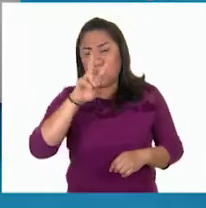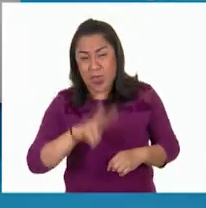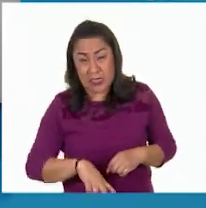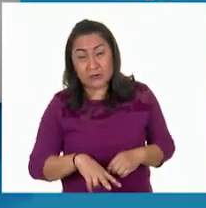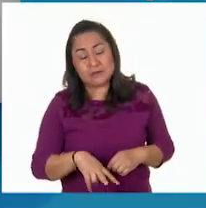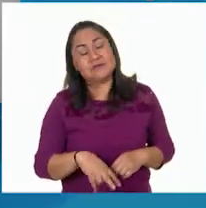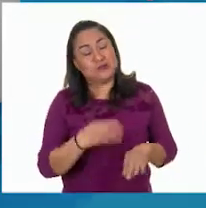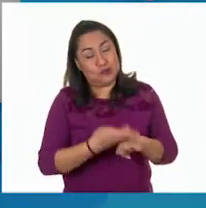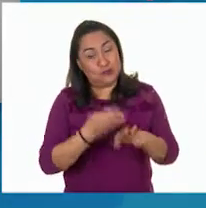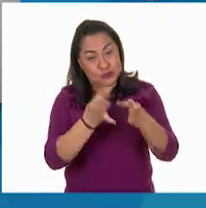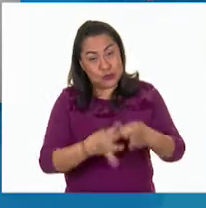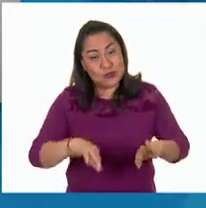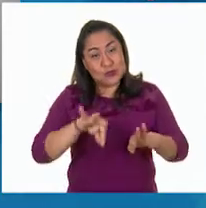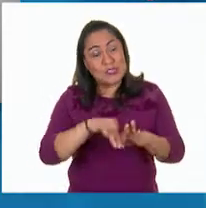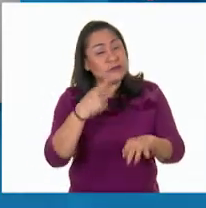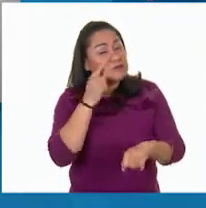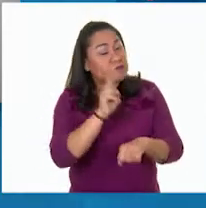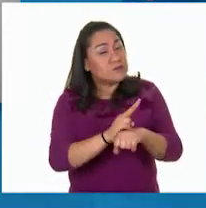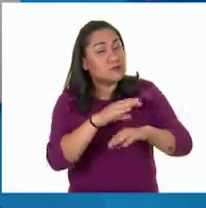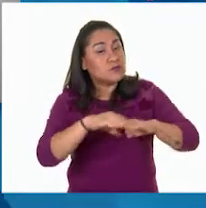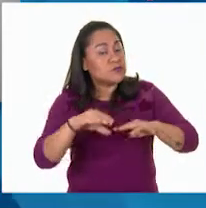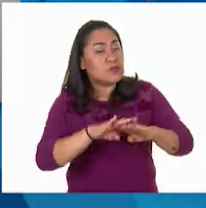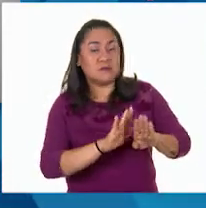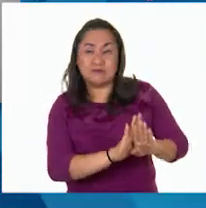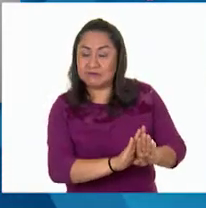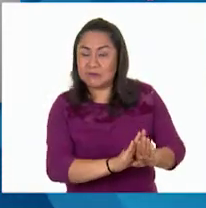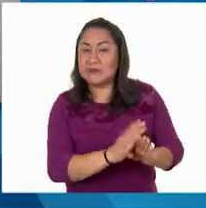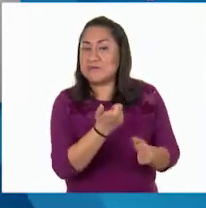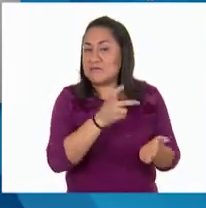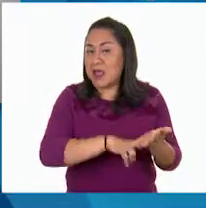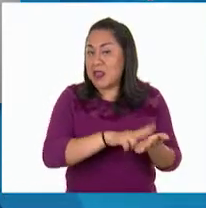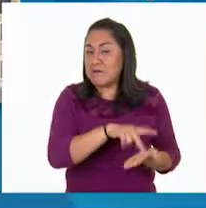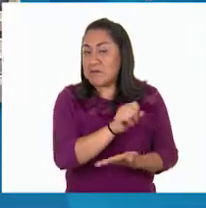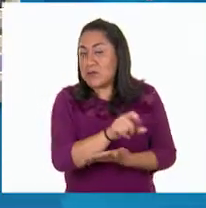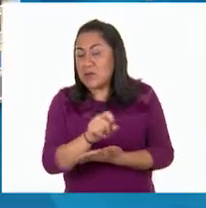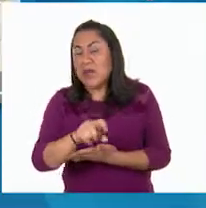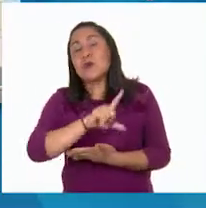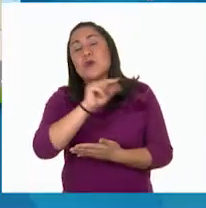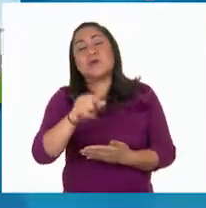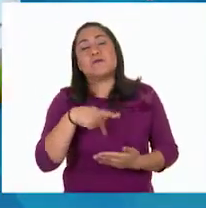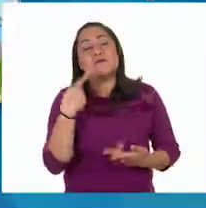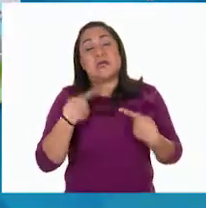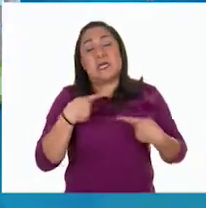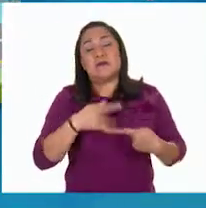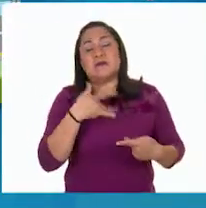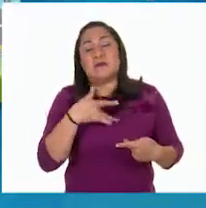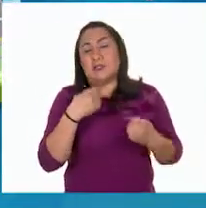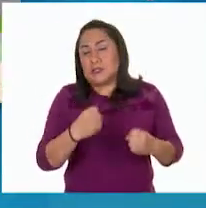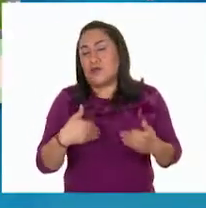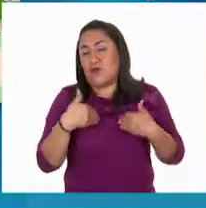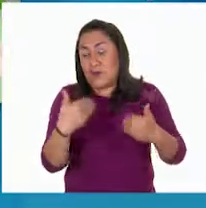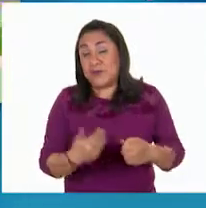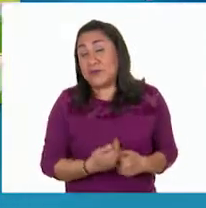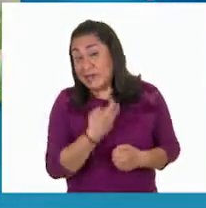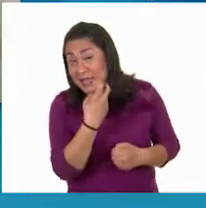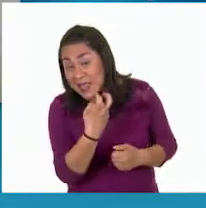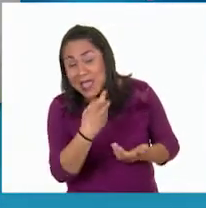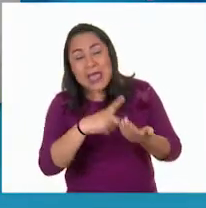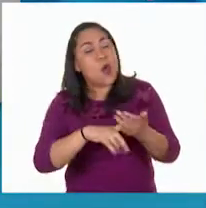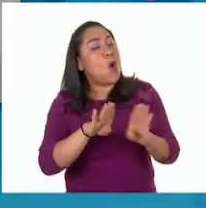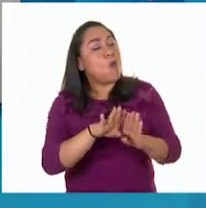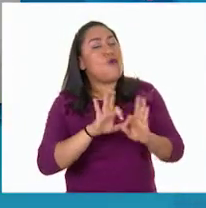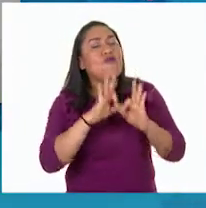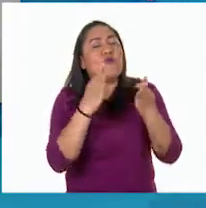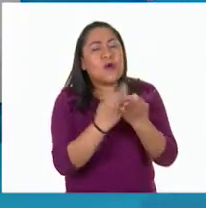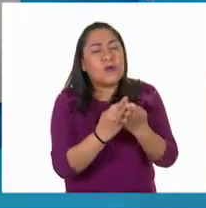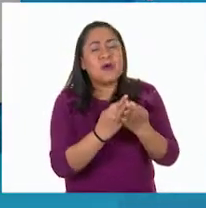fundamental para que el billete conserve su valor y la confianza de los usuarios del mismo. Esta es solo una de las muchas maneras en las que el banco